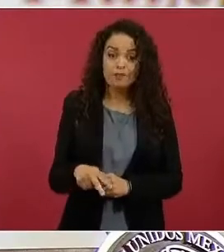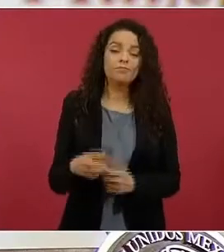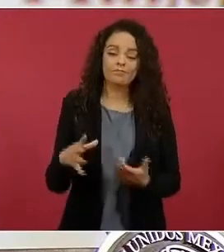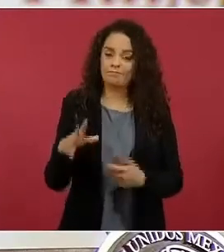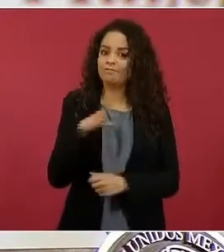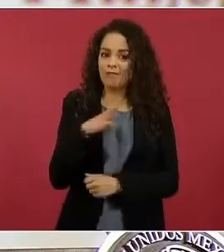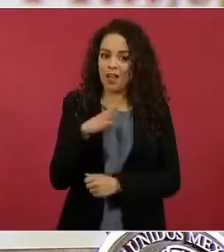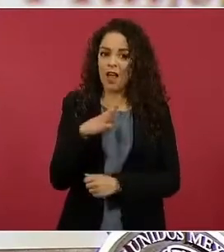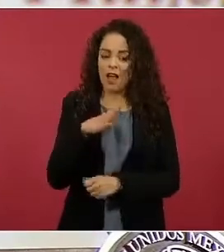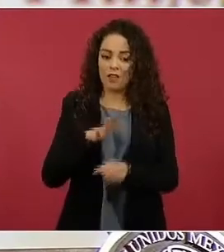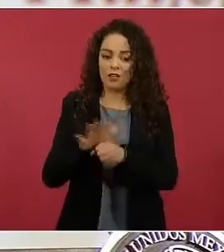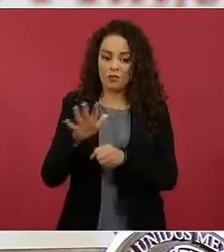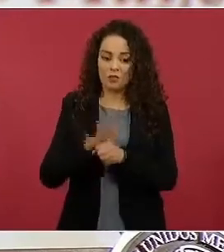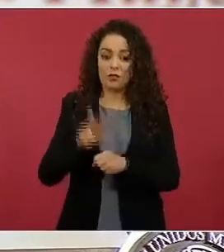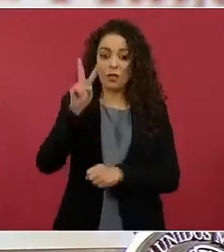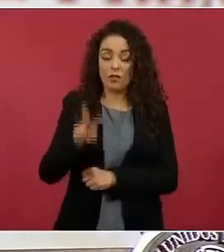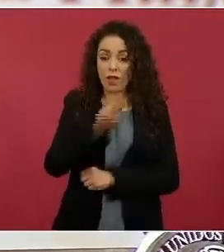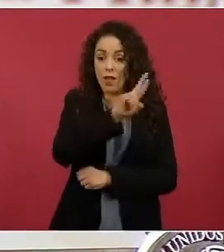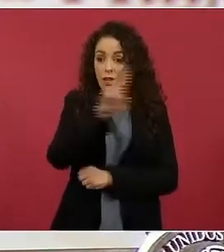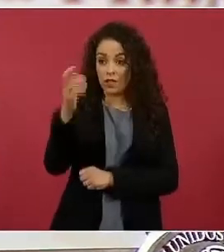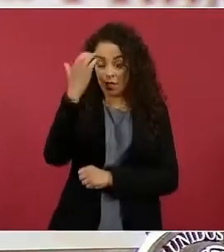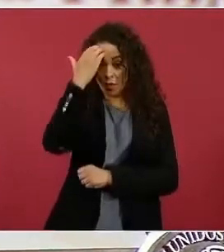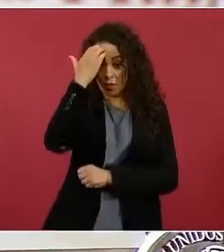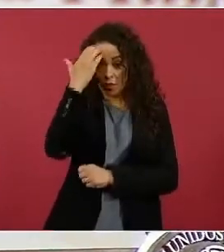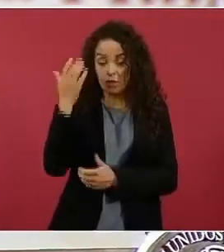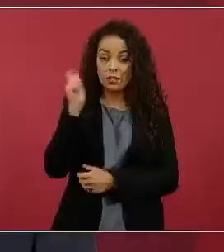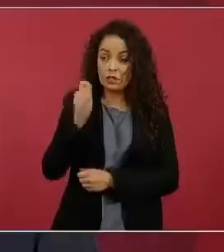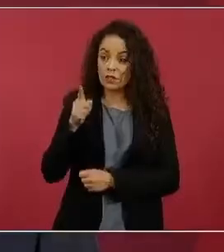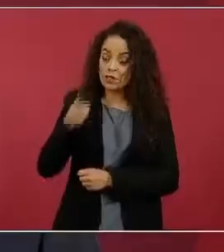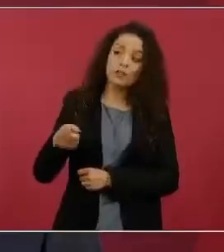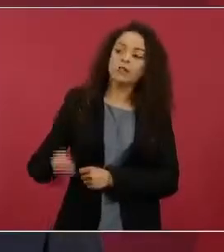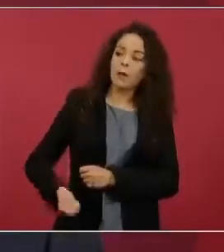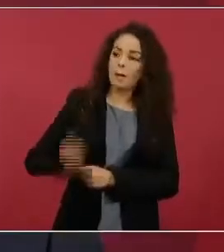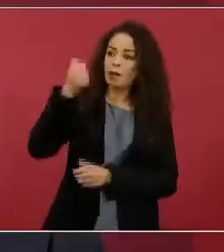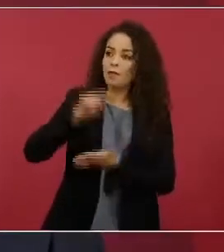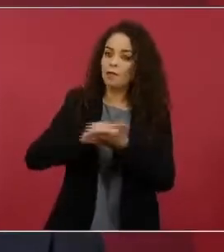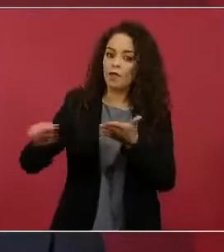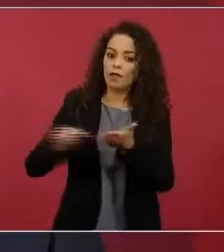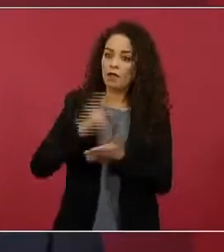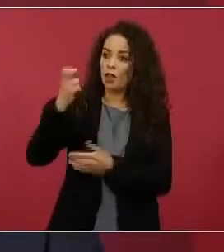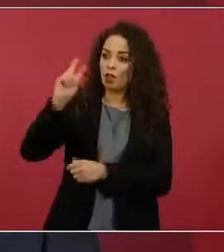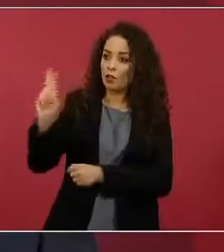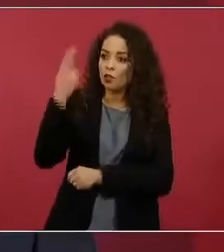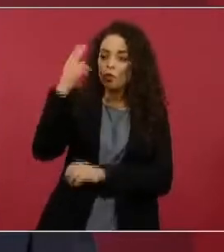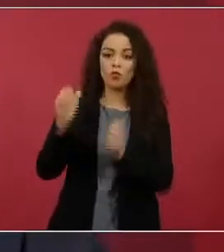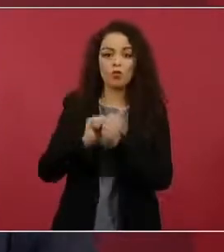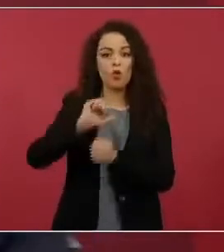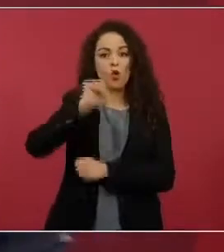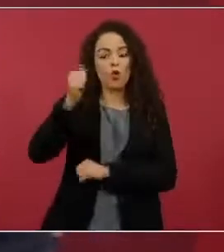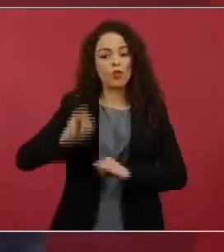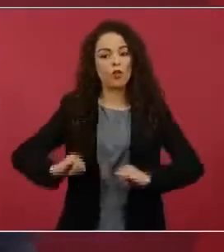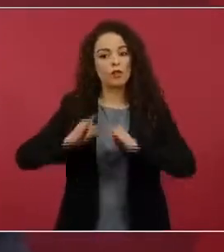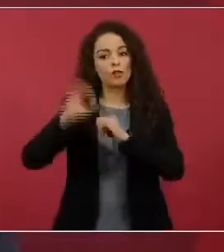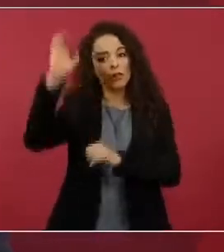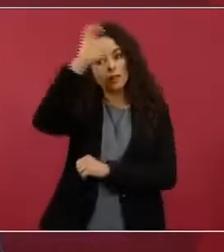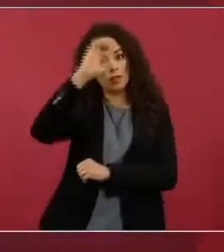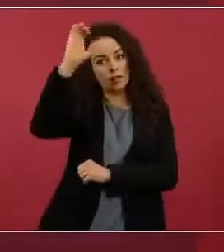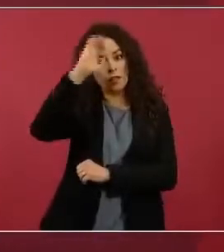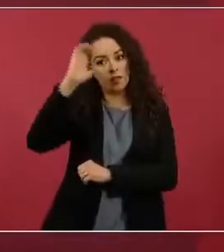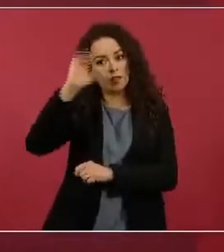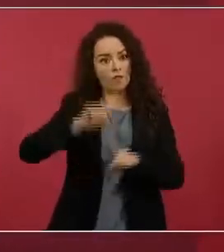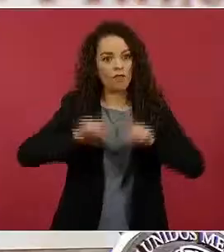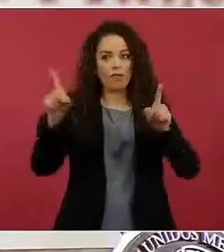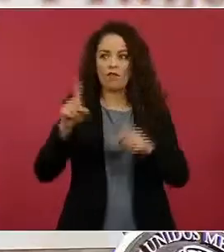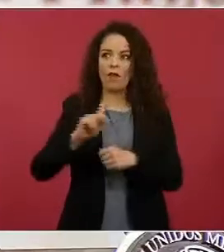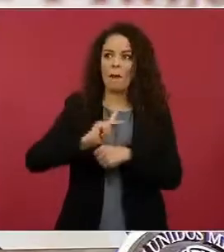reconocer la disposición. Es el primer convenio que firma la Universidad de Innsbruck con otra institución científica de otro país y